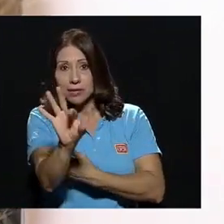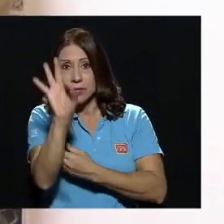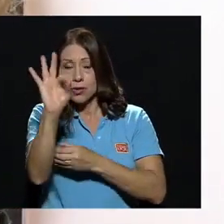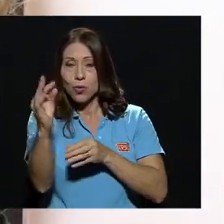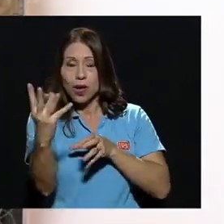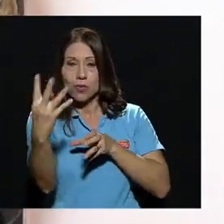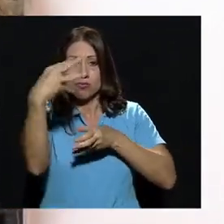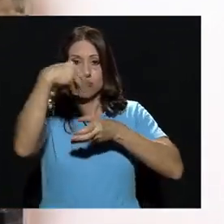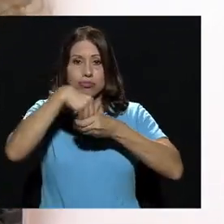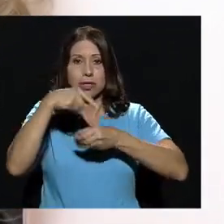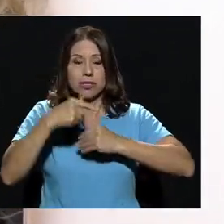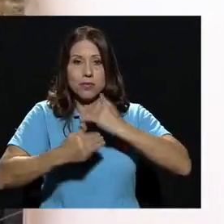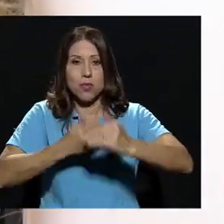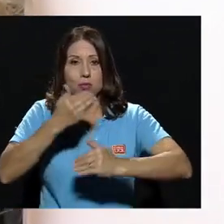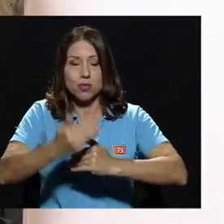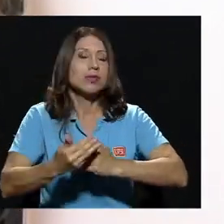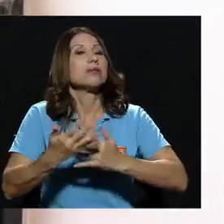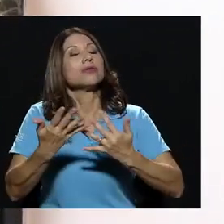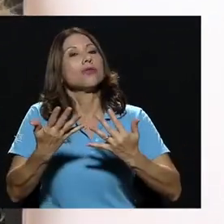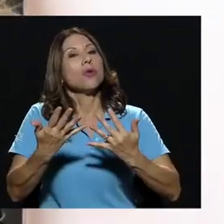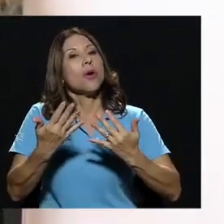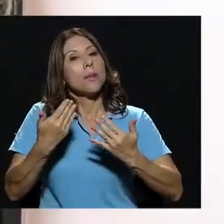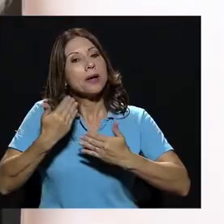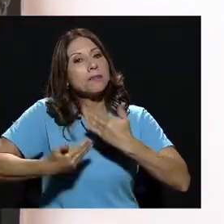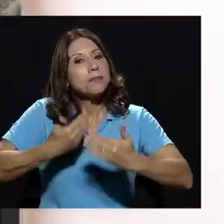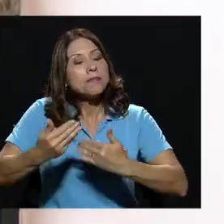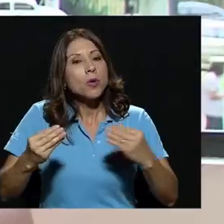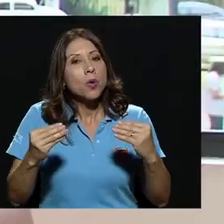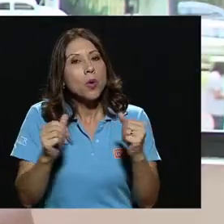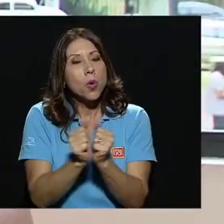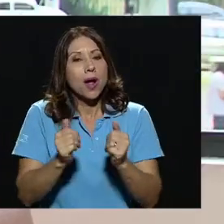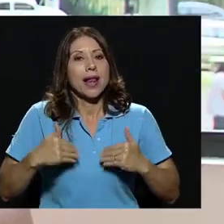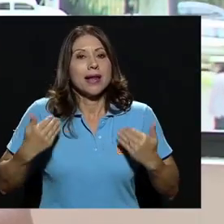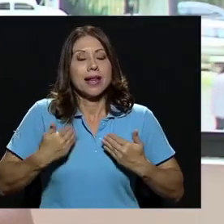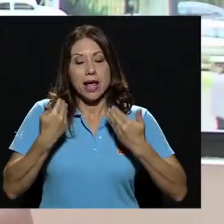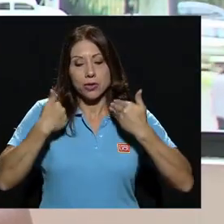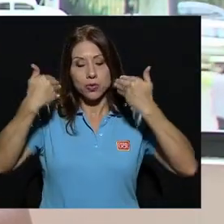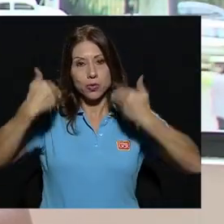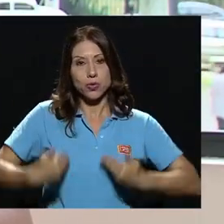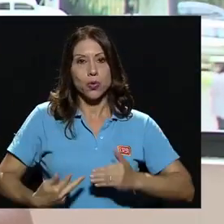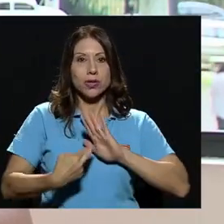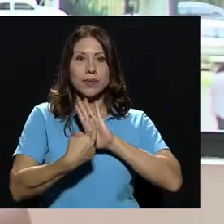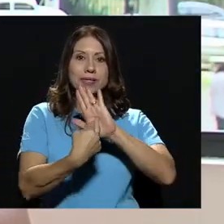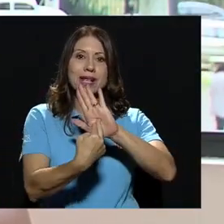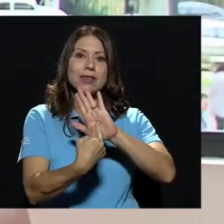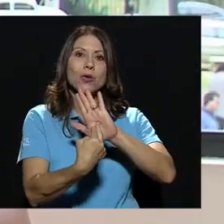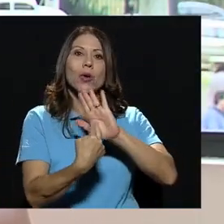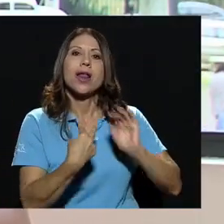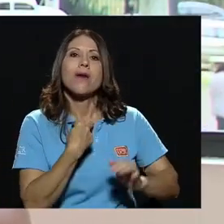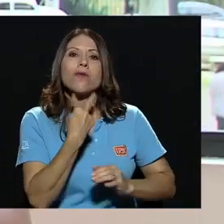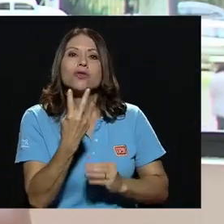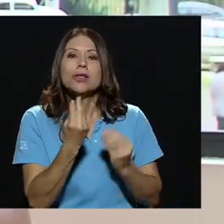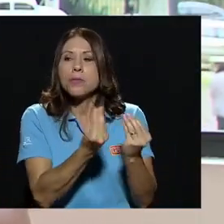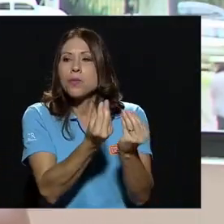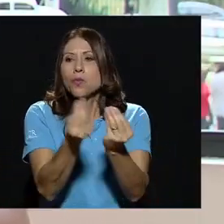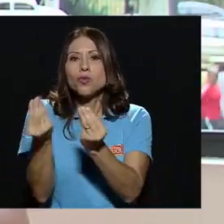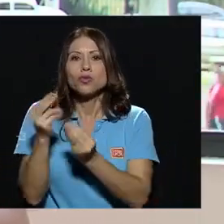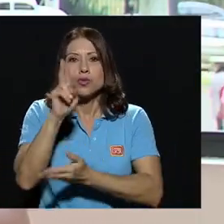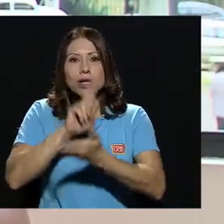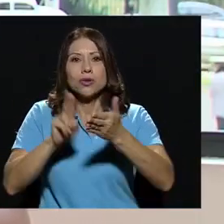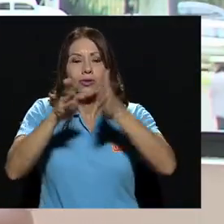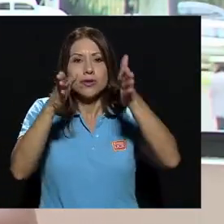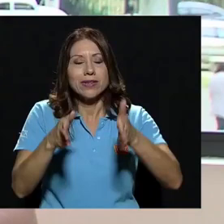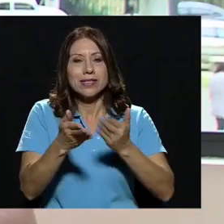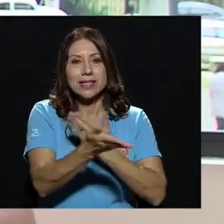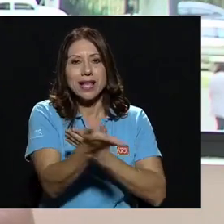a formar parte de este proceso, a llevarlo con mucha alegría. Yo represento la voz de muchos de los universitarios y de las